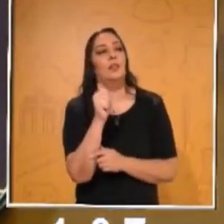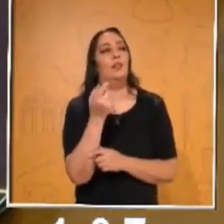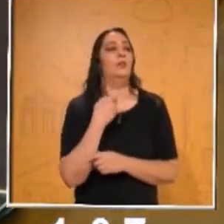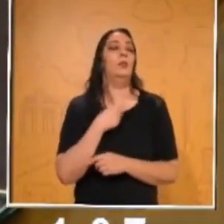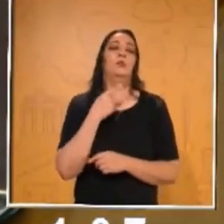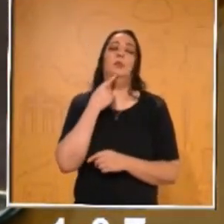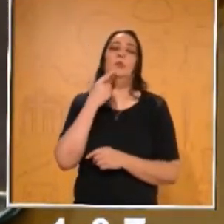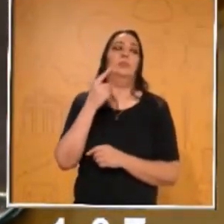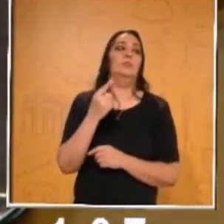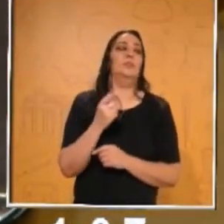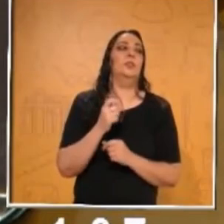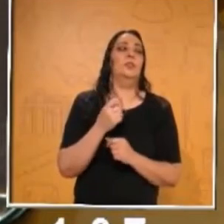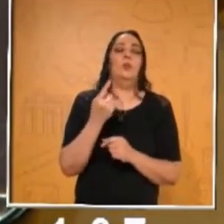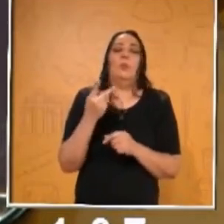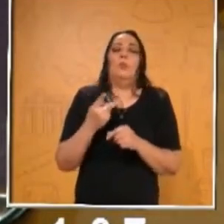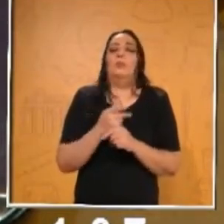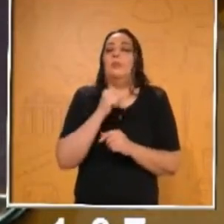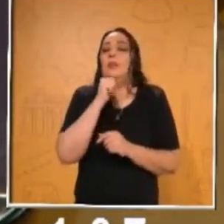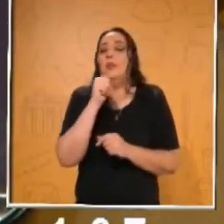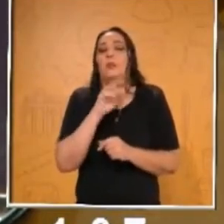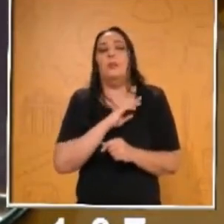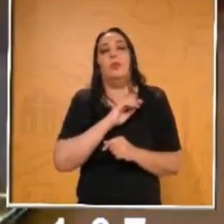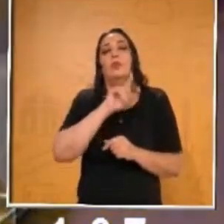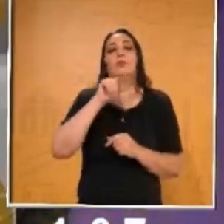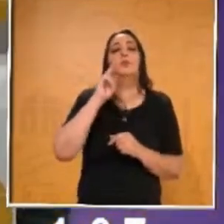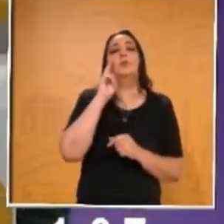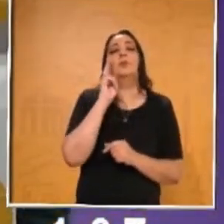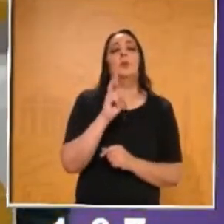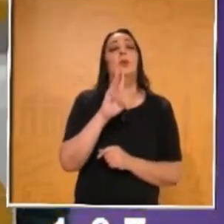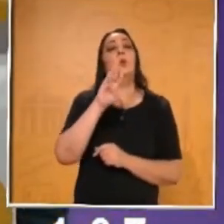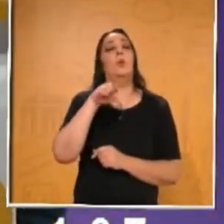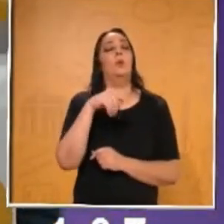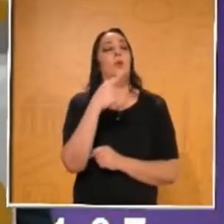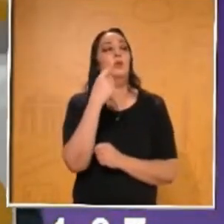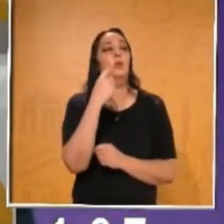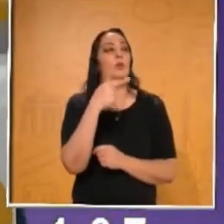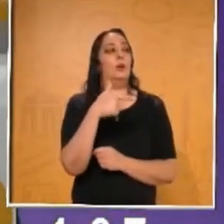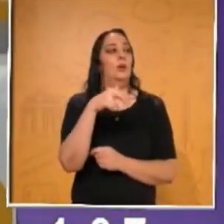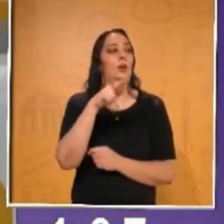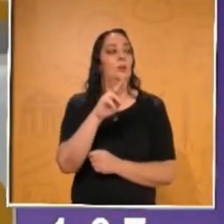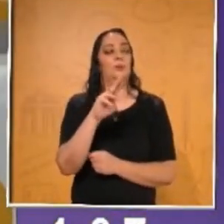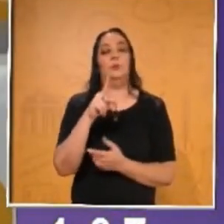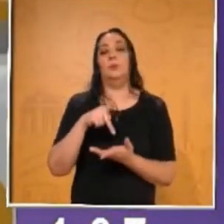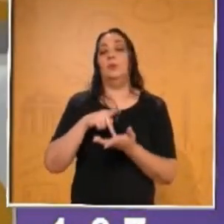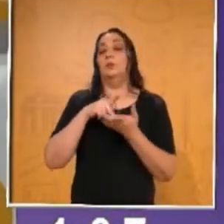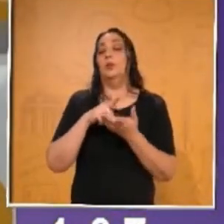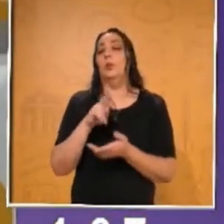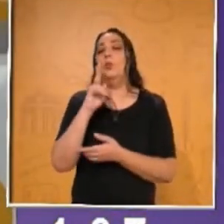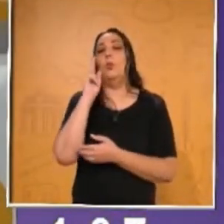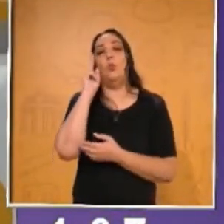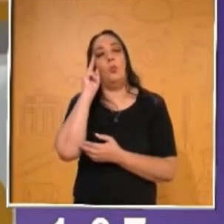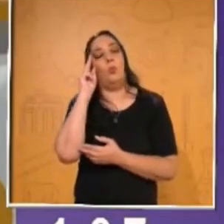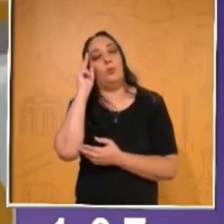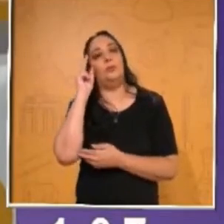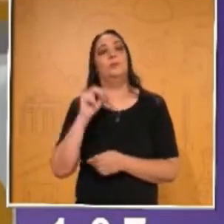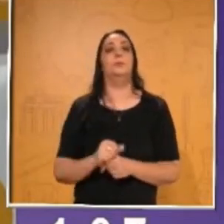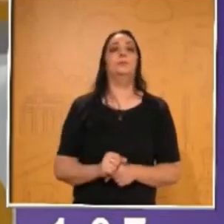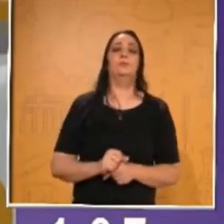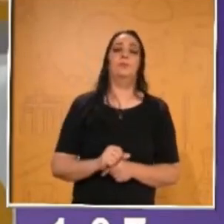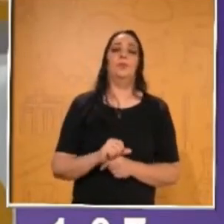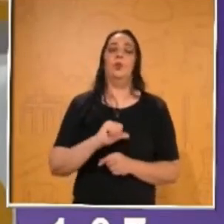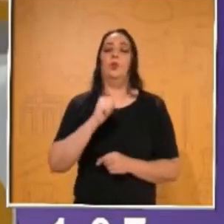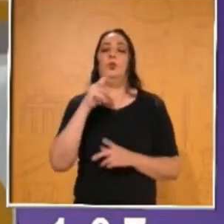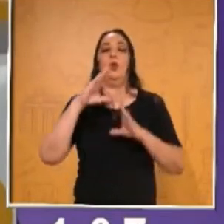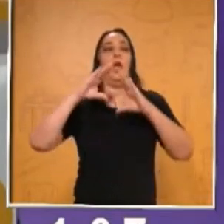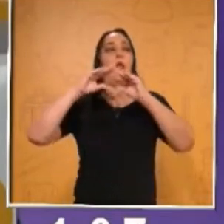el dato. No pasa absolutamente nada. 91 gramos pesan las uvas. Vámonos con el siguiente material, que es el